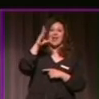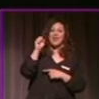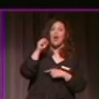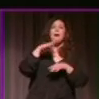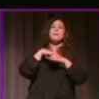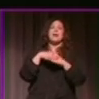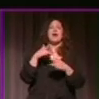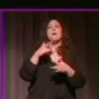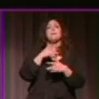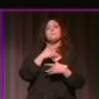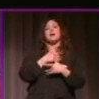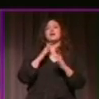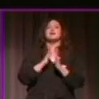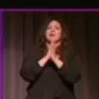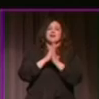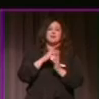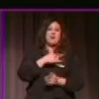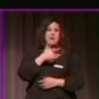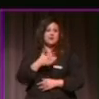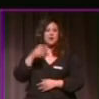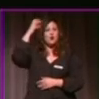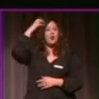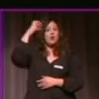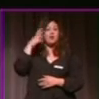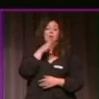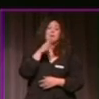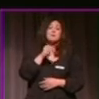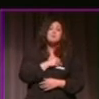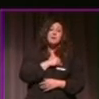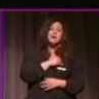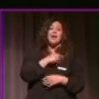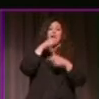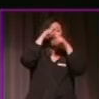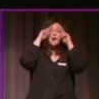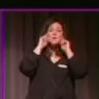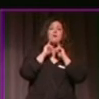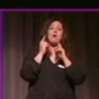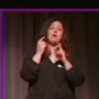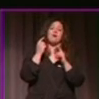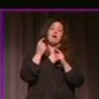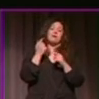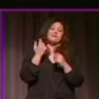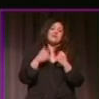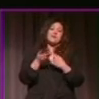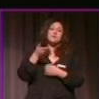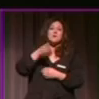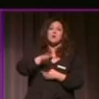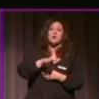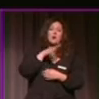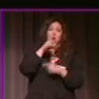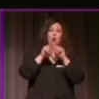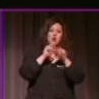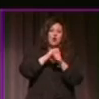otros pregones no se han nombrado. No quiero decir con esto que sean mejores o peores, pero que ha dado un pregón como de una persona